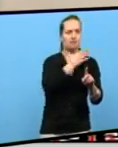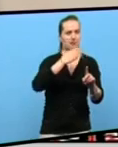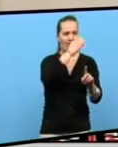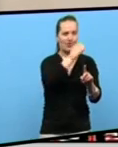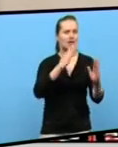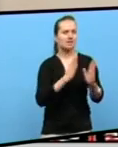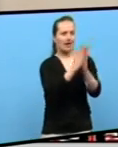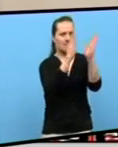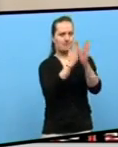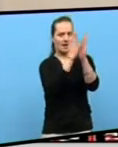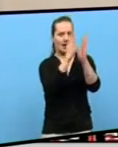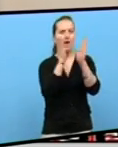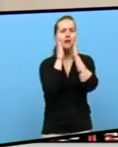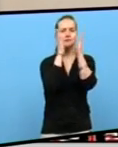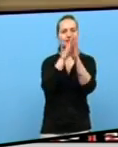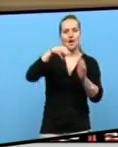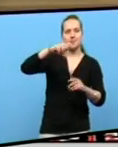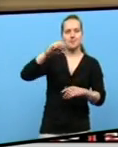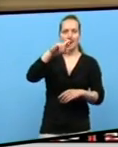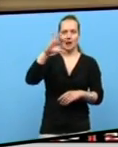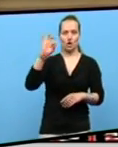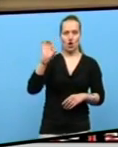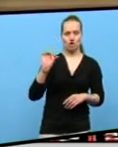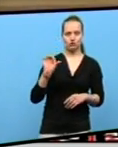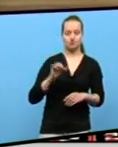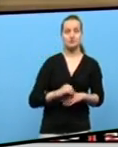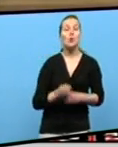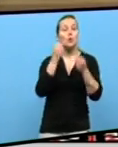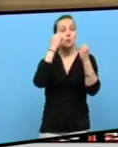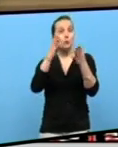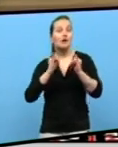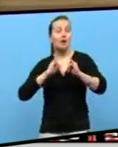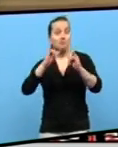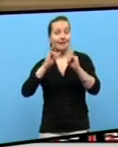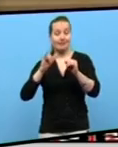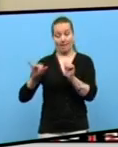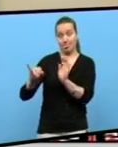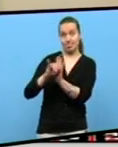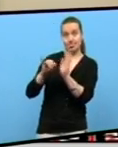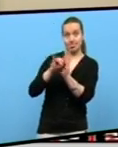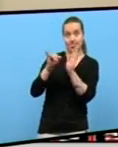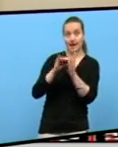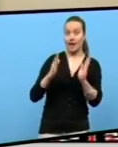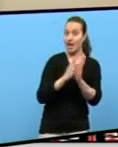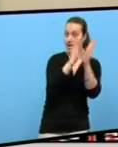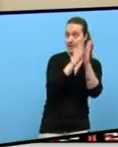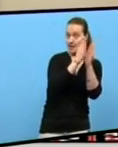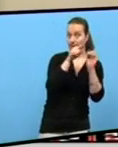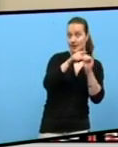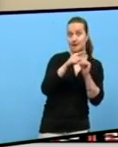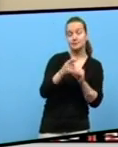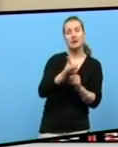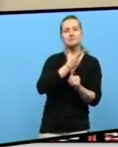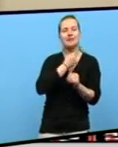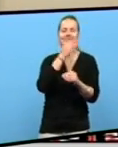A capela de San Marcos Bueno, camiñantes, pois nas inmediacións desta capela de San Marcos Que me encantaría que nos